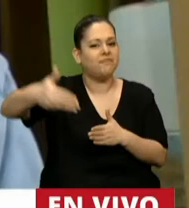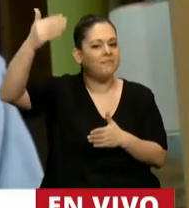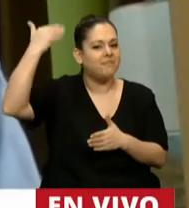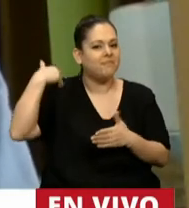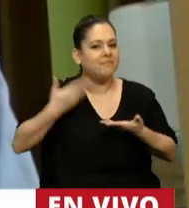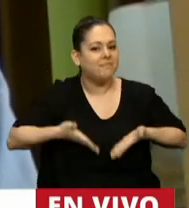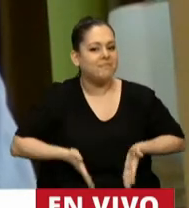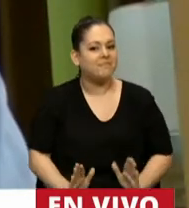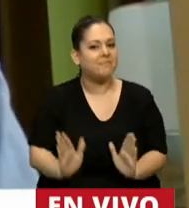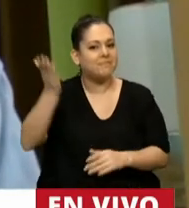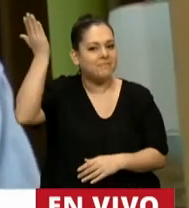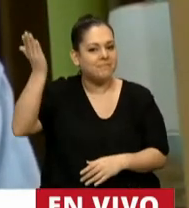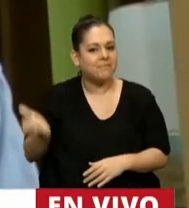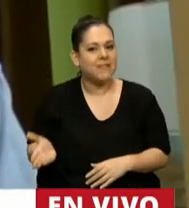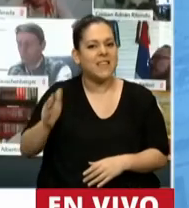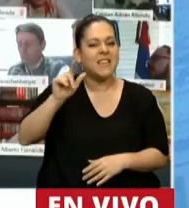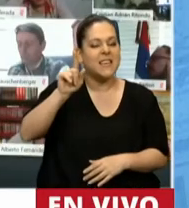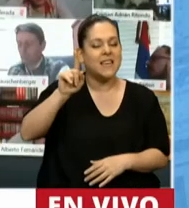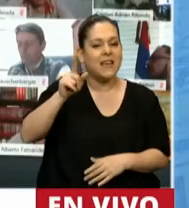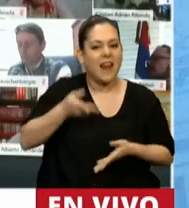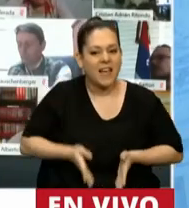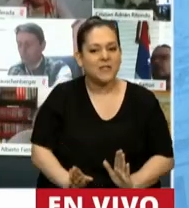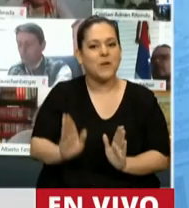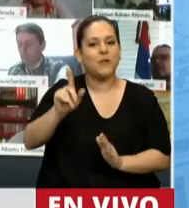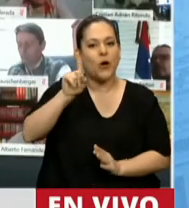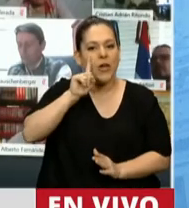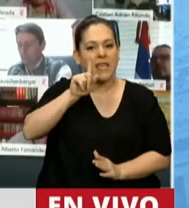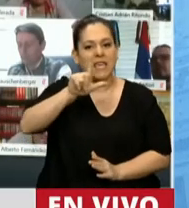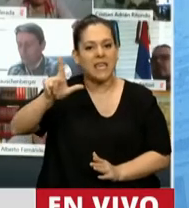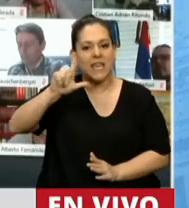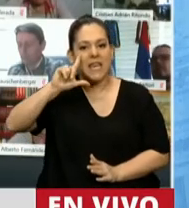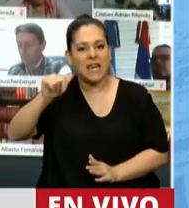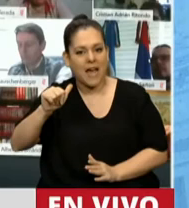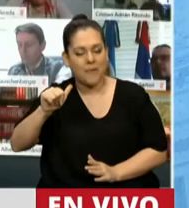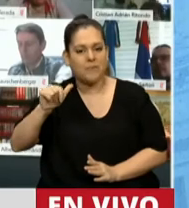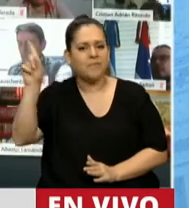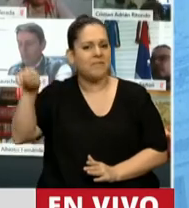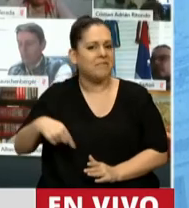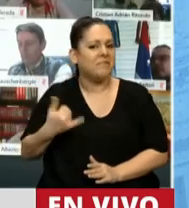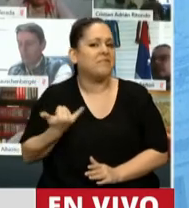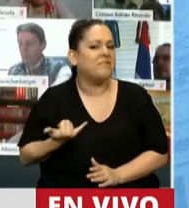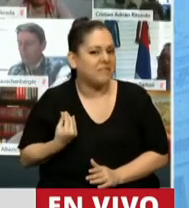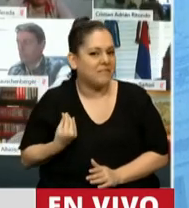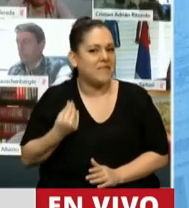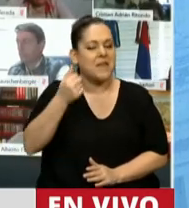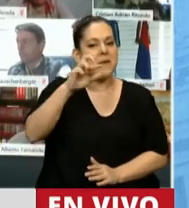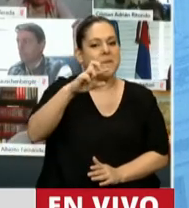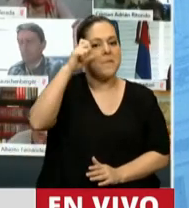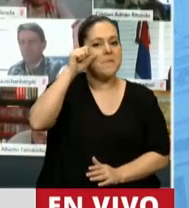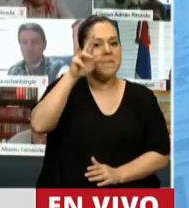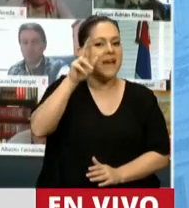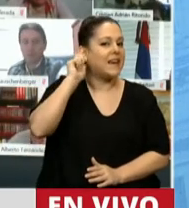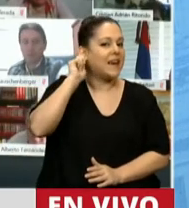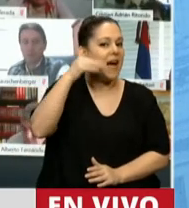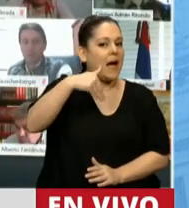presidente doctor Arturo Illa. Nativo de Pergamino, cordobés por adopción y